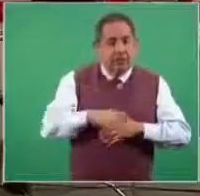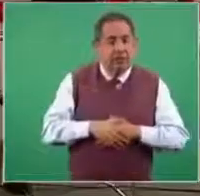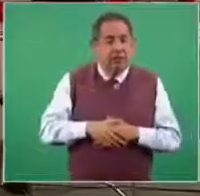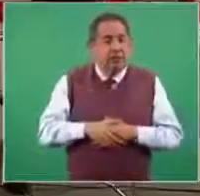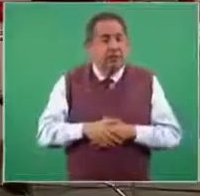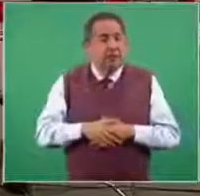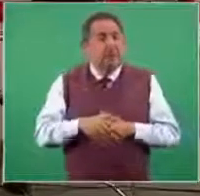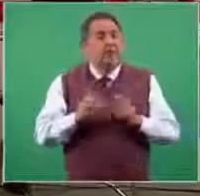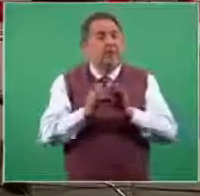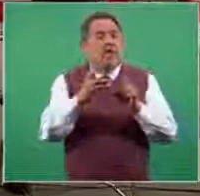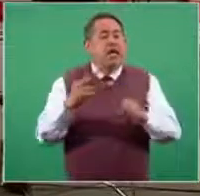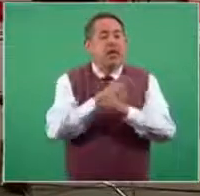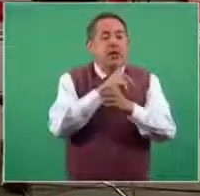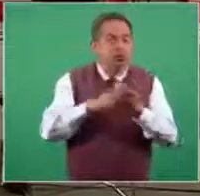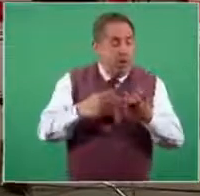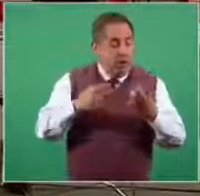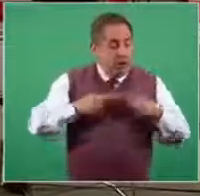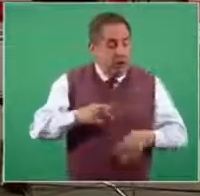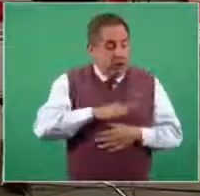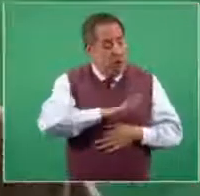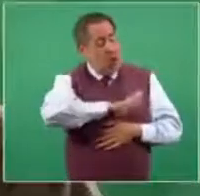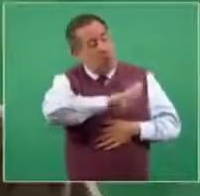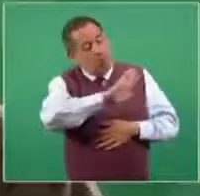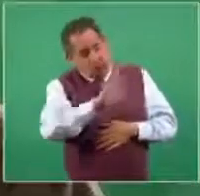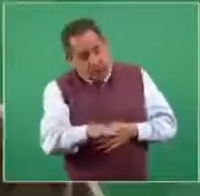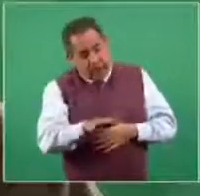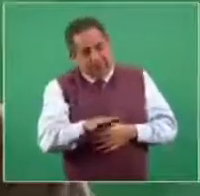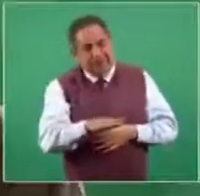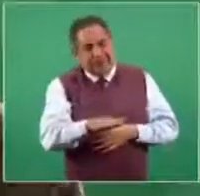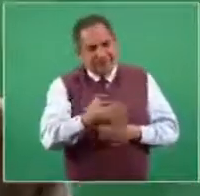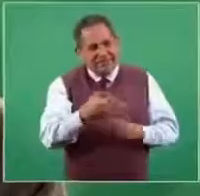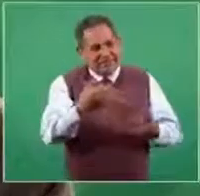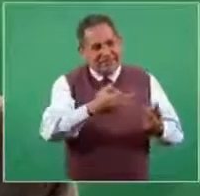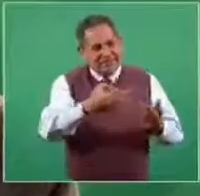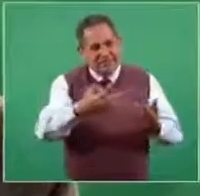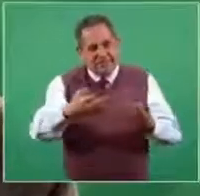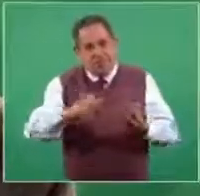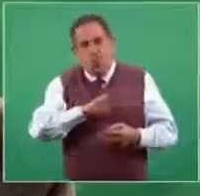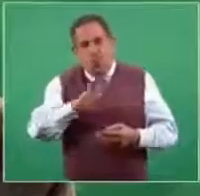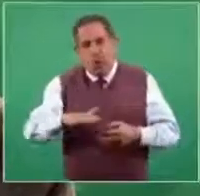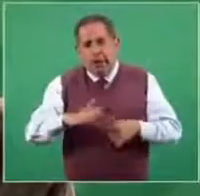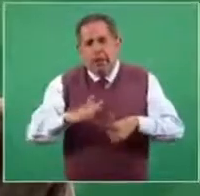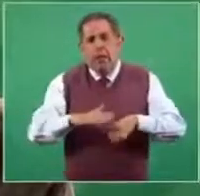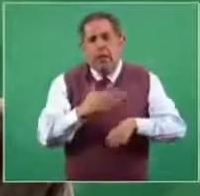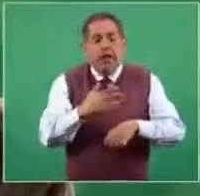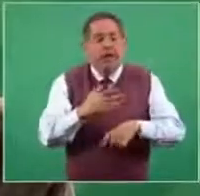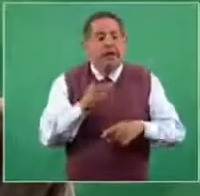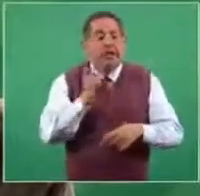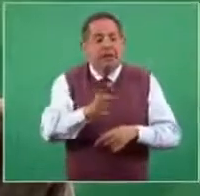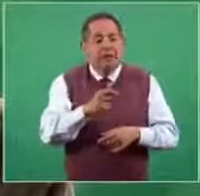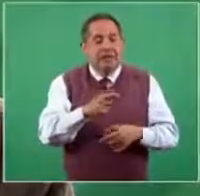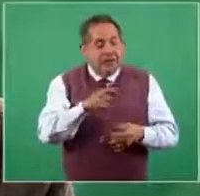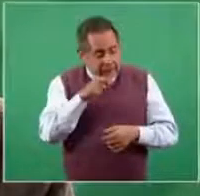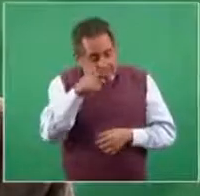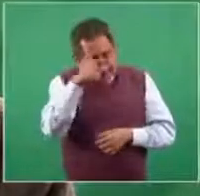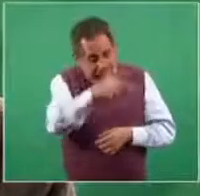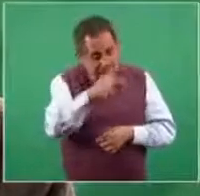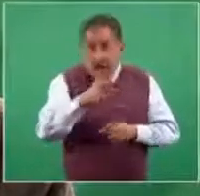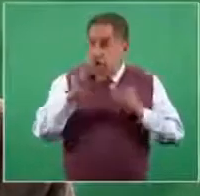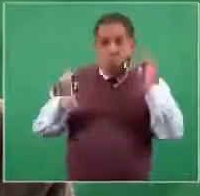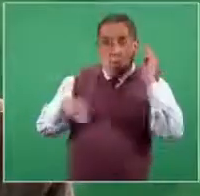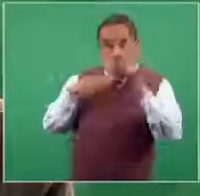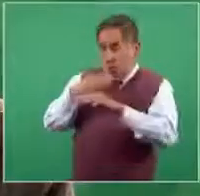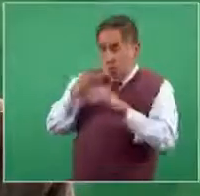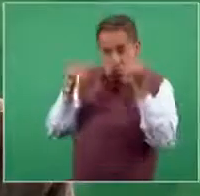Los determinantes fundamentales de la mortalidad y de la complicación de COVID-19 están identificados en el mundo